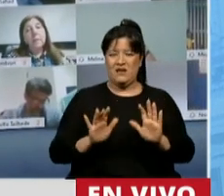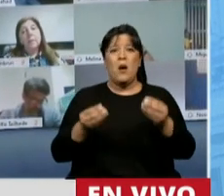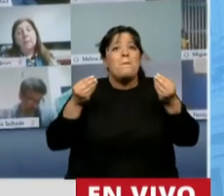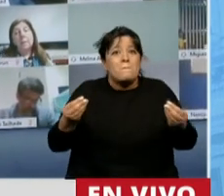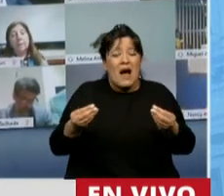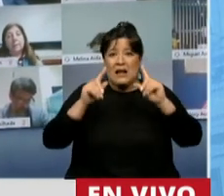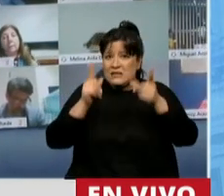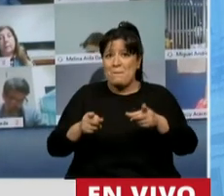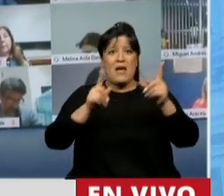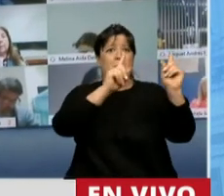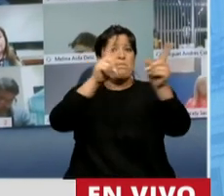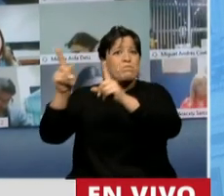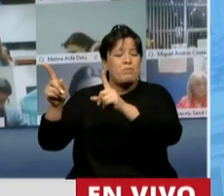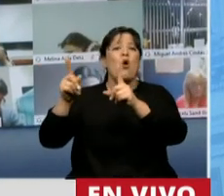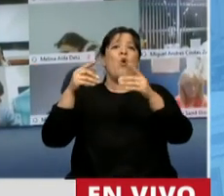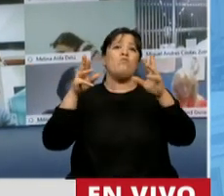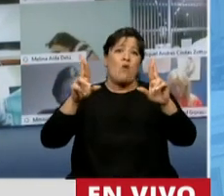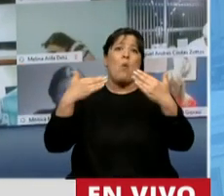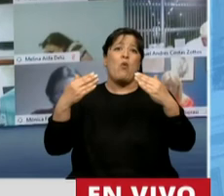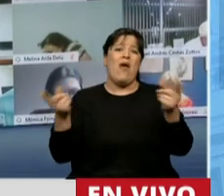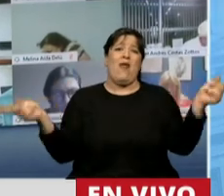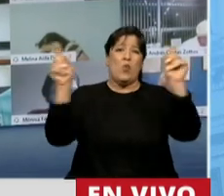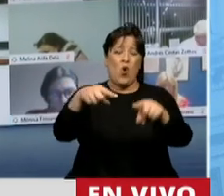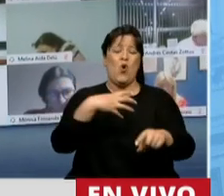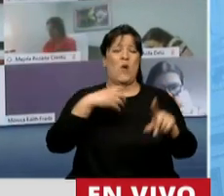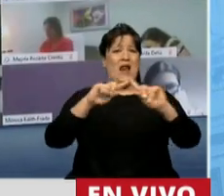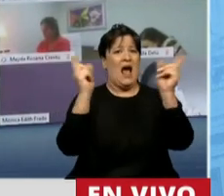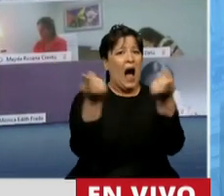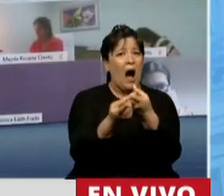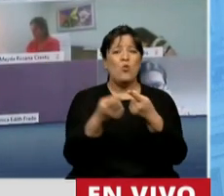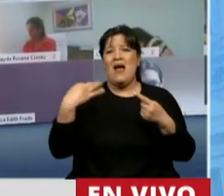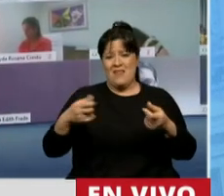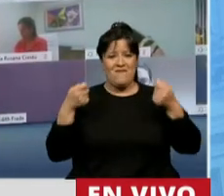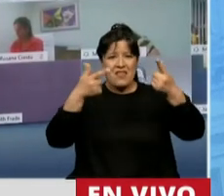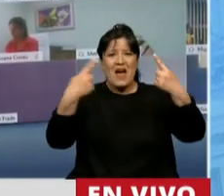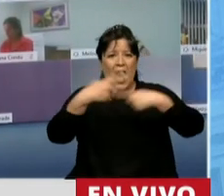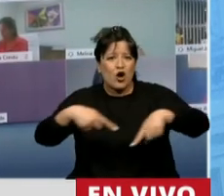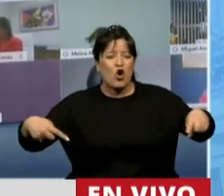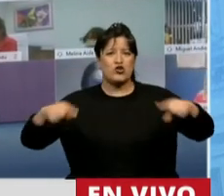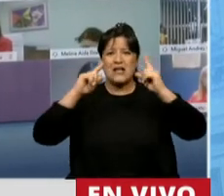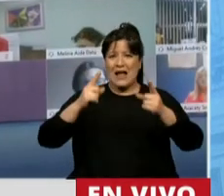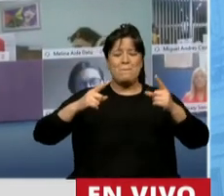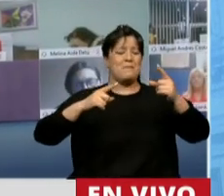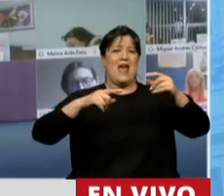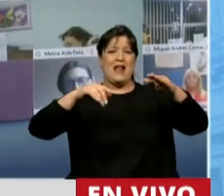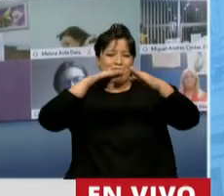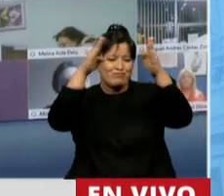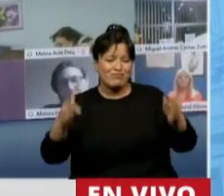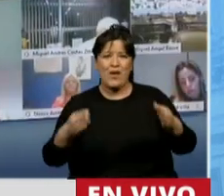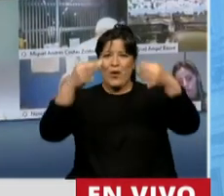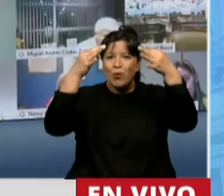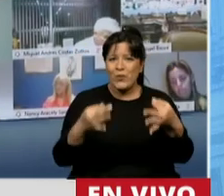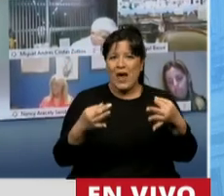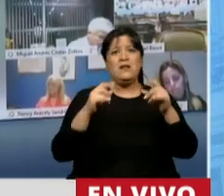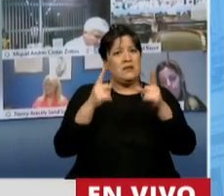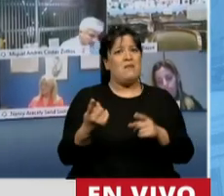educan a nuestros chicos puedan volver a las aulas contando con los insumos y la infraestructura necesaria y cobrar en tiempo